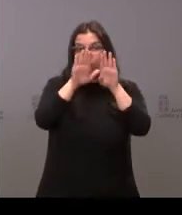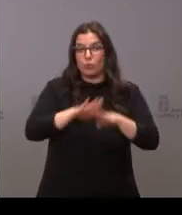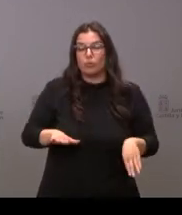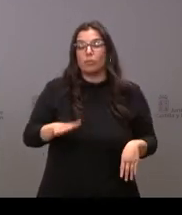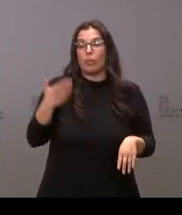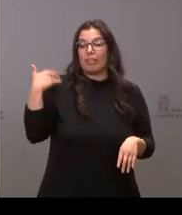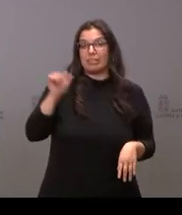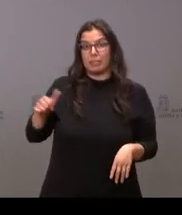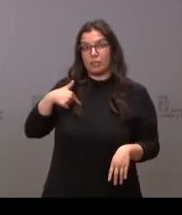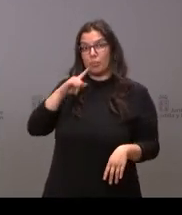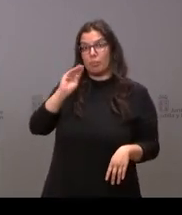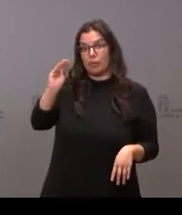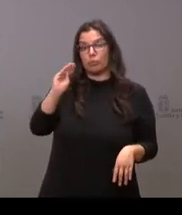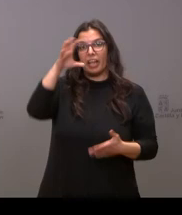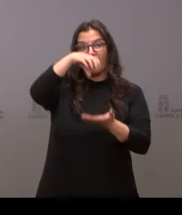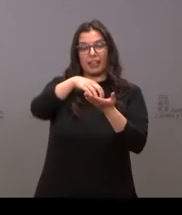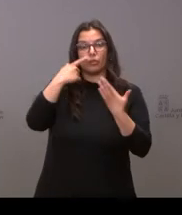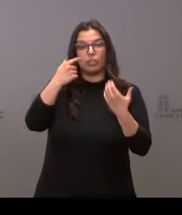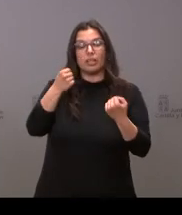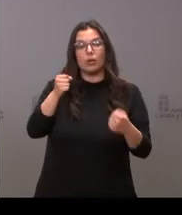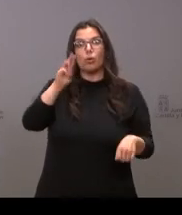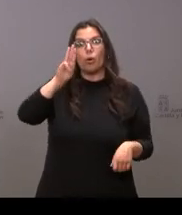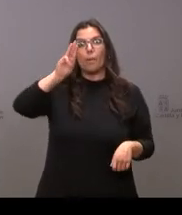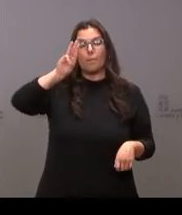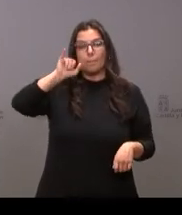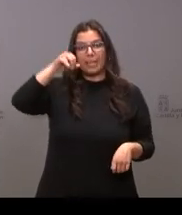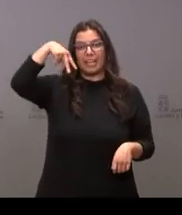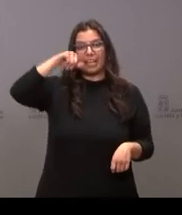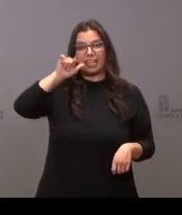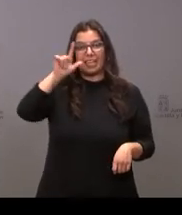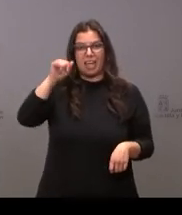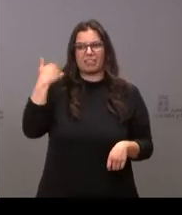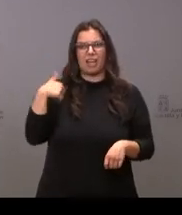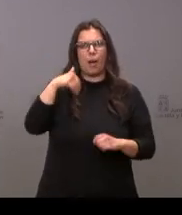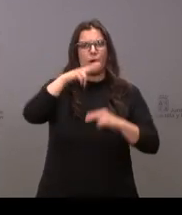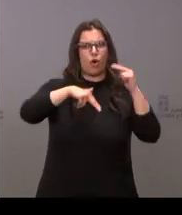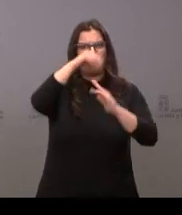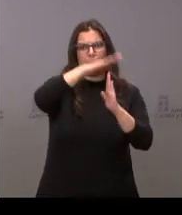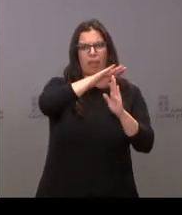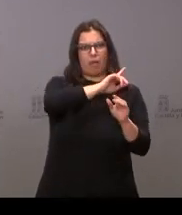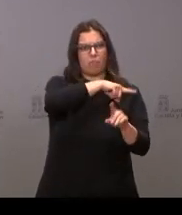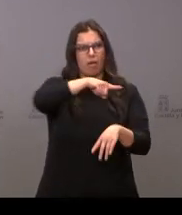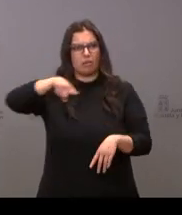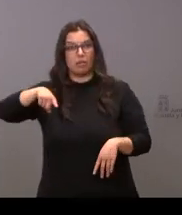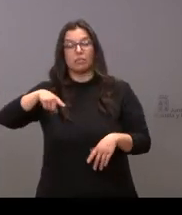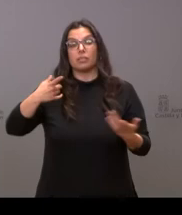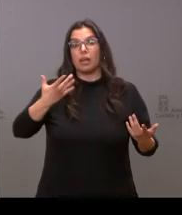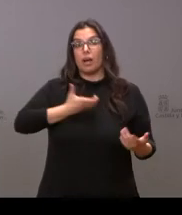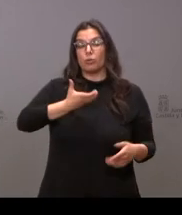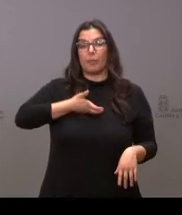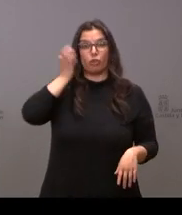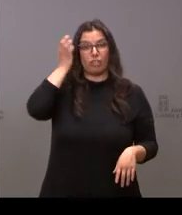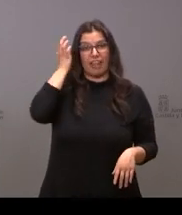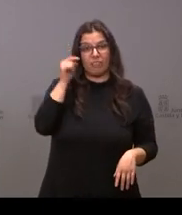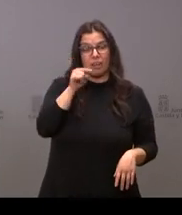le pregunté por el centro de salud de Pinilla que llevan unas obras paralizadas meses esta semana el ayuntamiento de San Andrés de Rabanedo